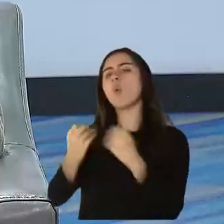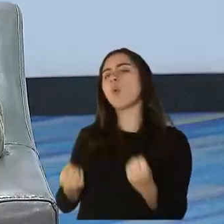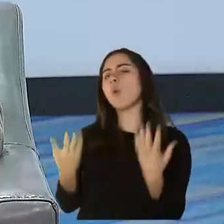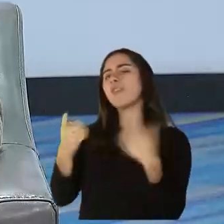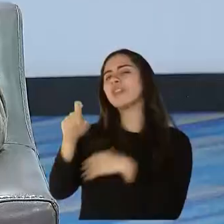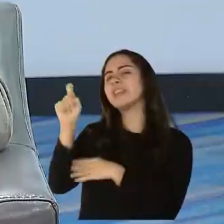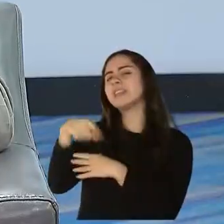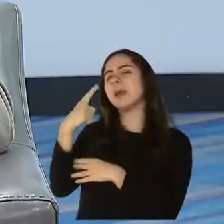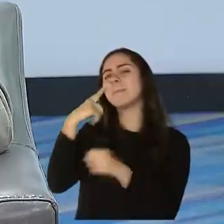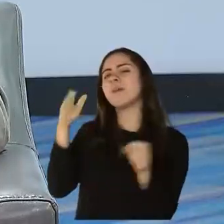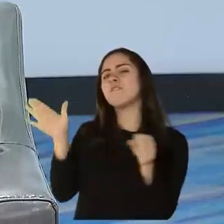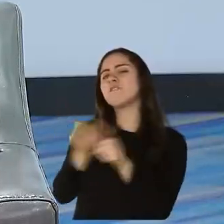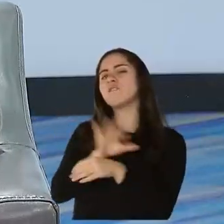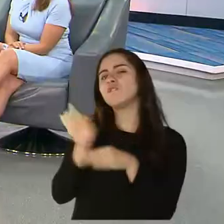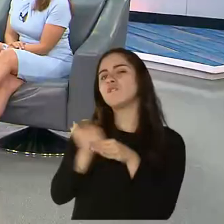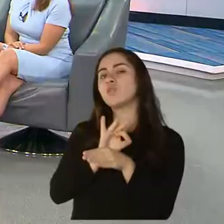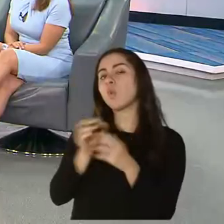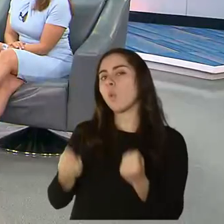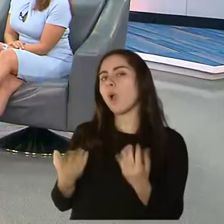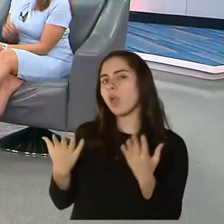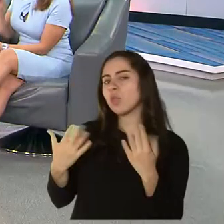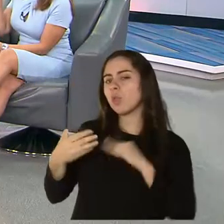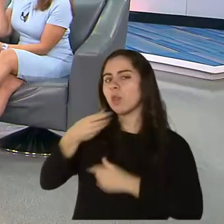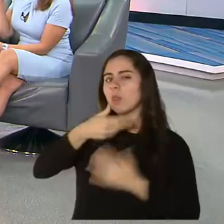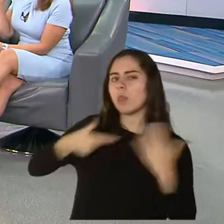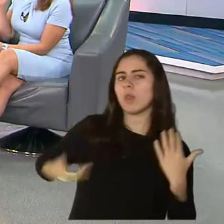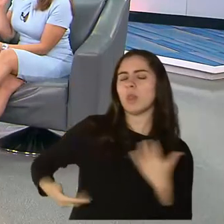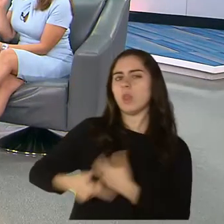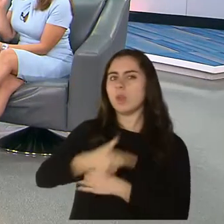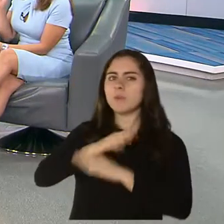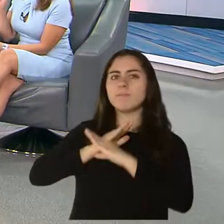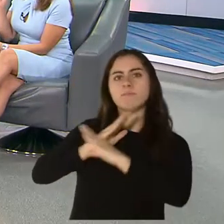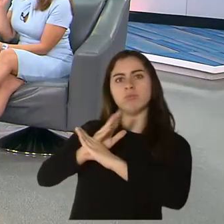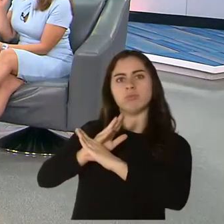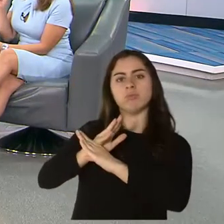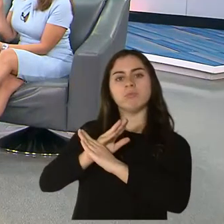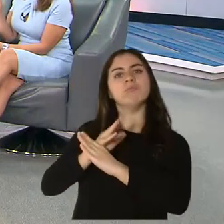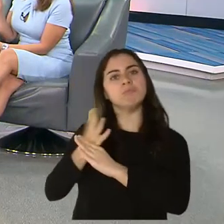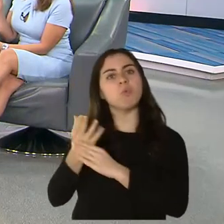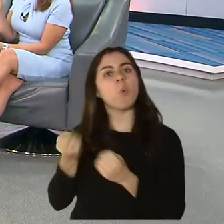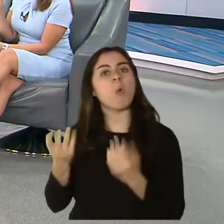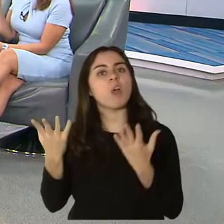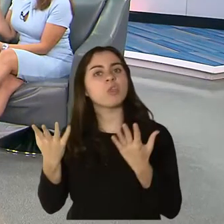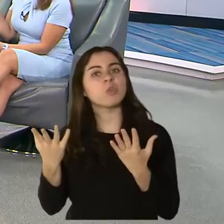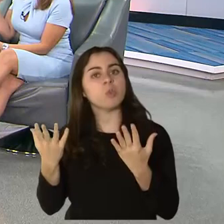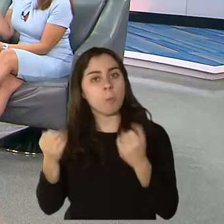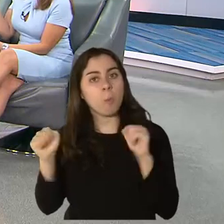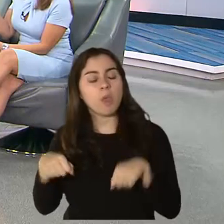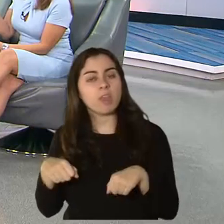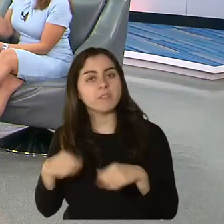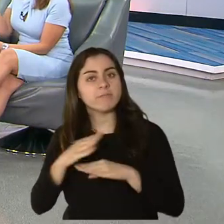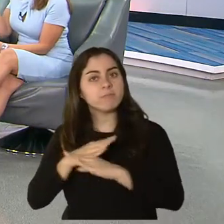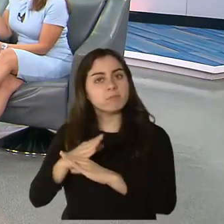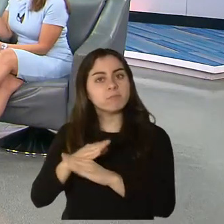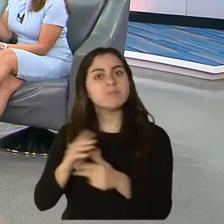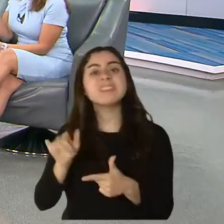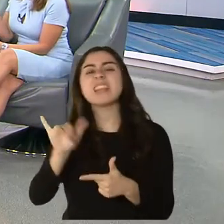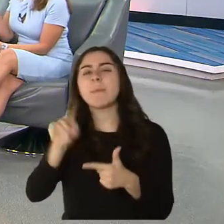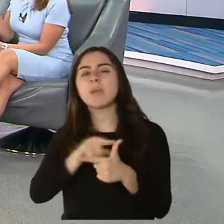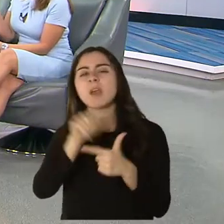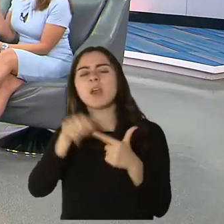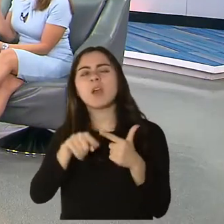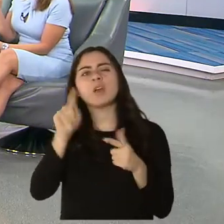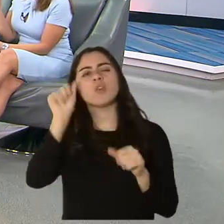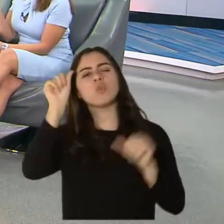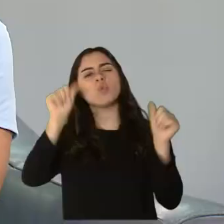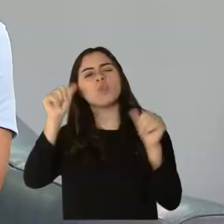y por cuánto tiempo van a durar esos anticuerpos. Esa es la gran interrogante, por cuánto va a permanecer